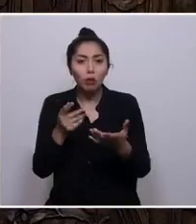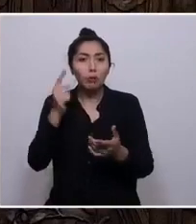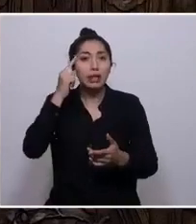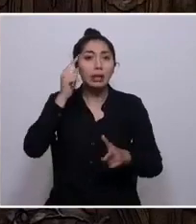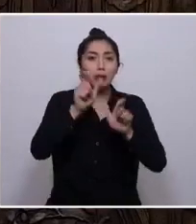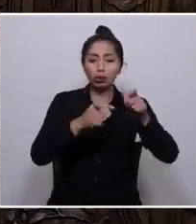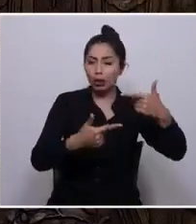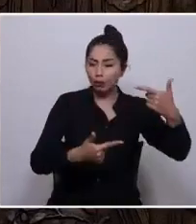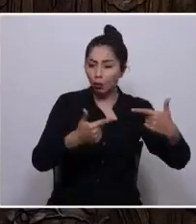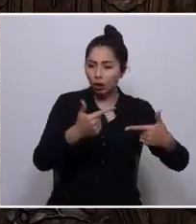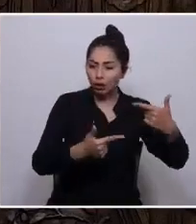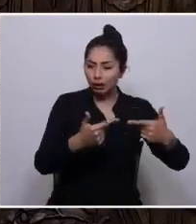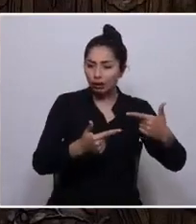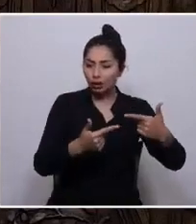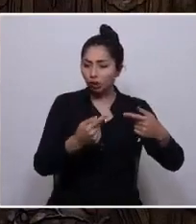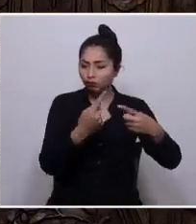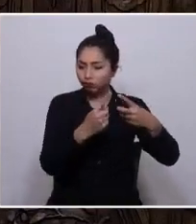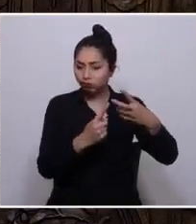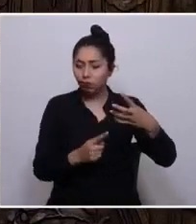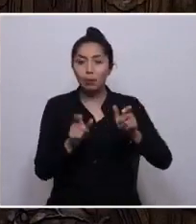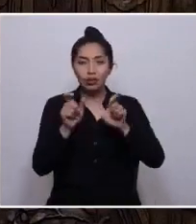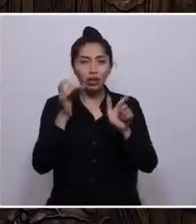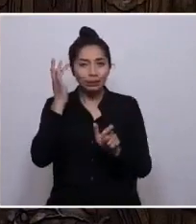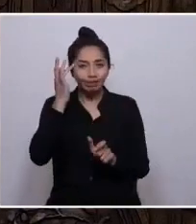yatichiris. Nuestros sabios.